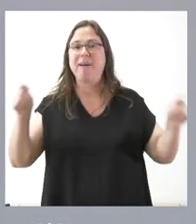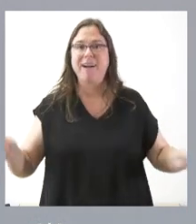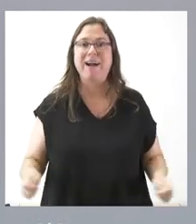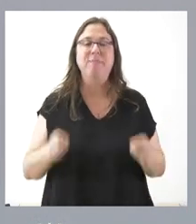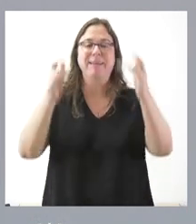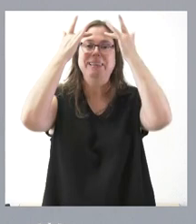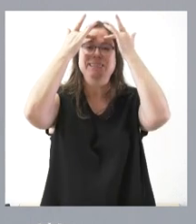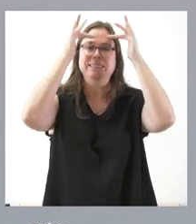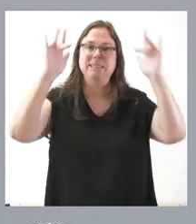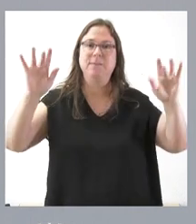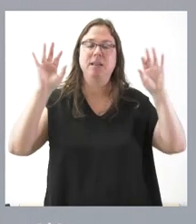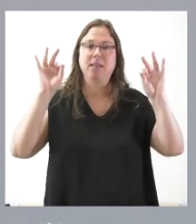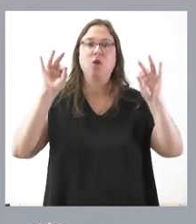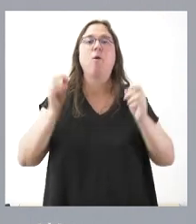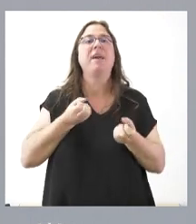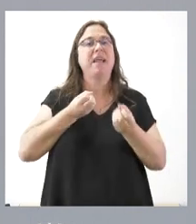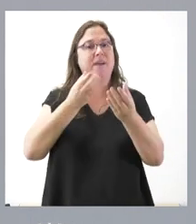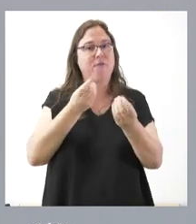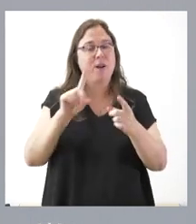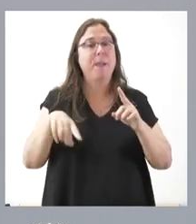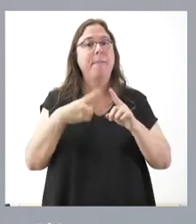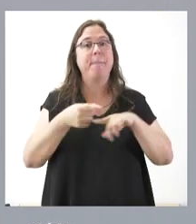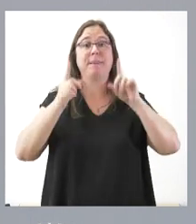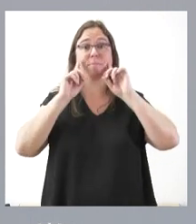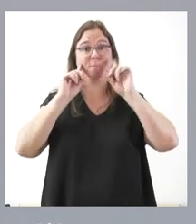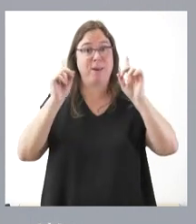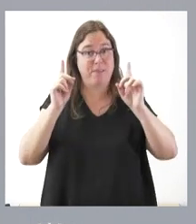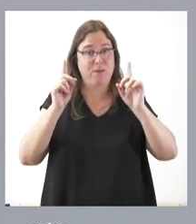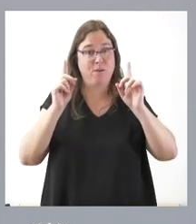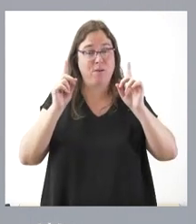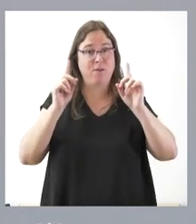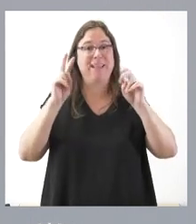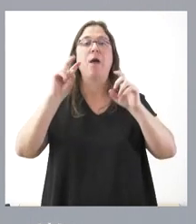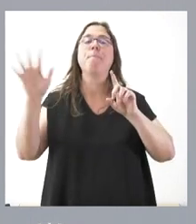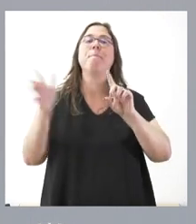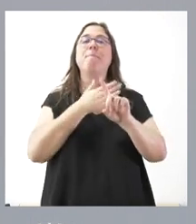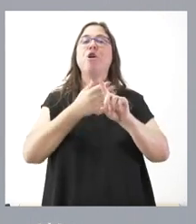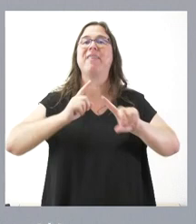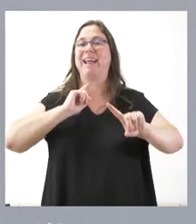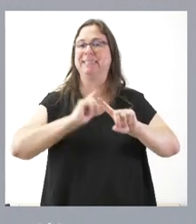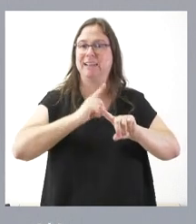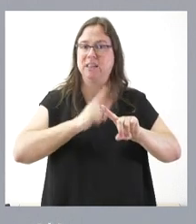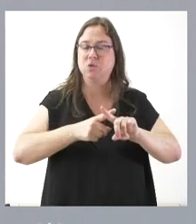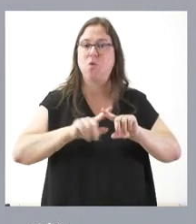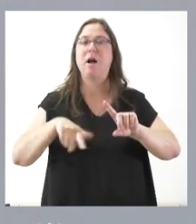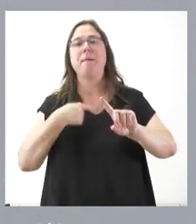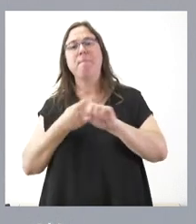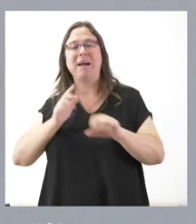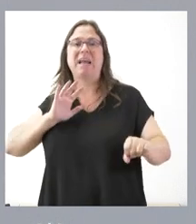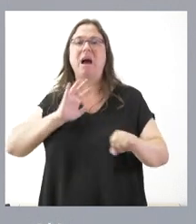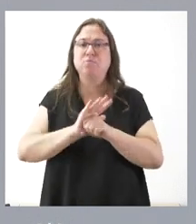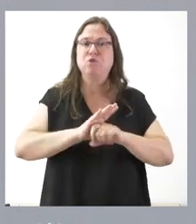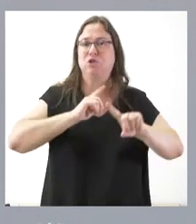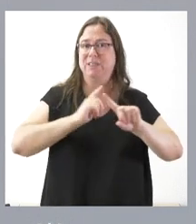sensibilización, información y prevención de la violencia sexual y las agresiones sexuales